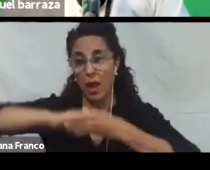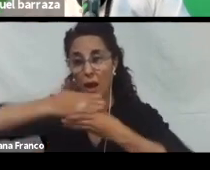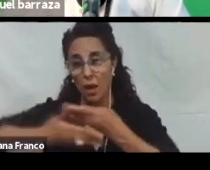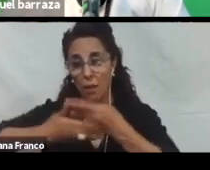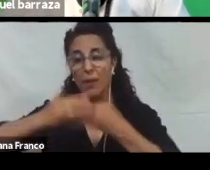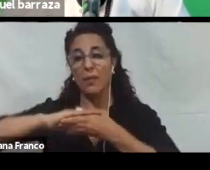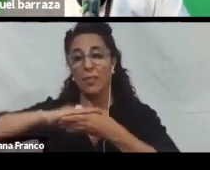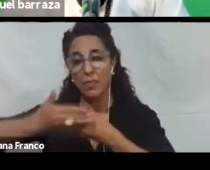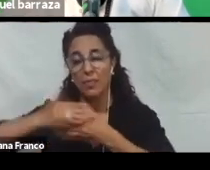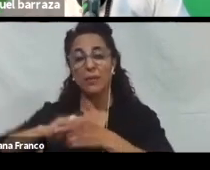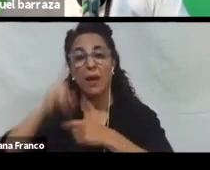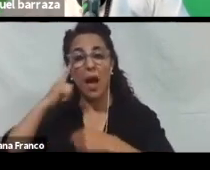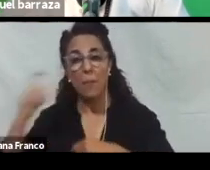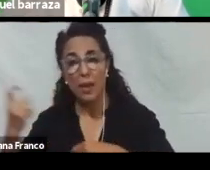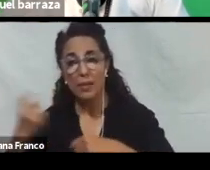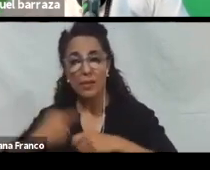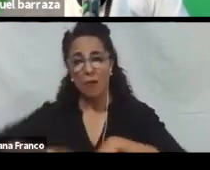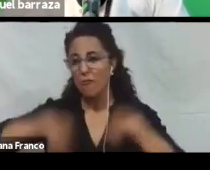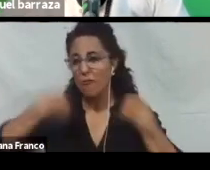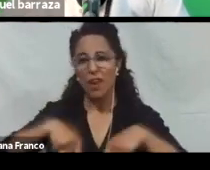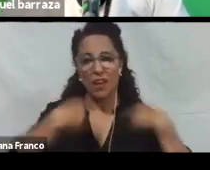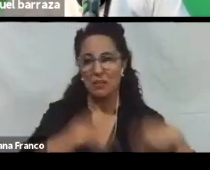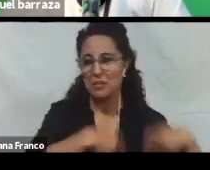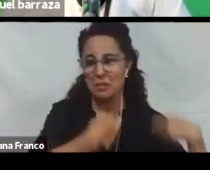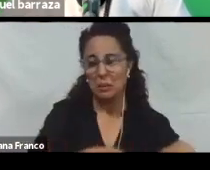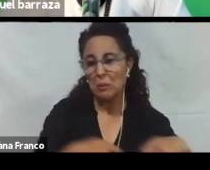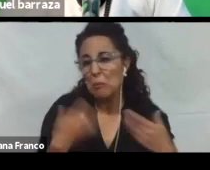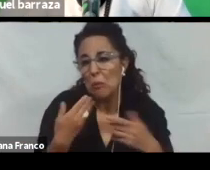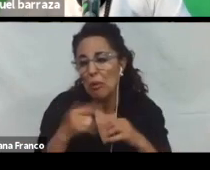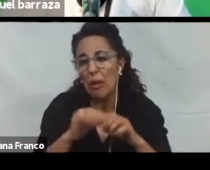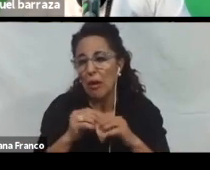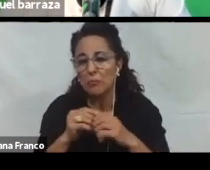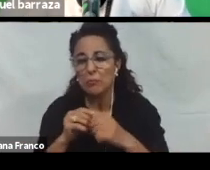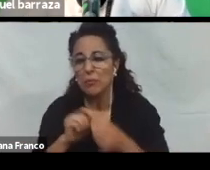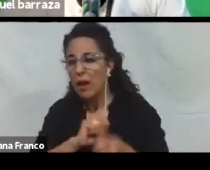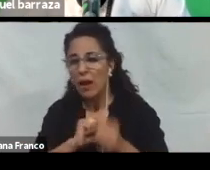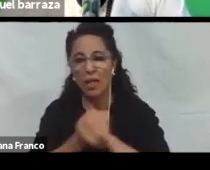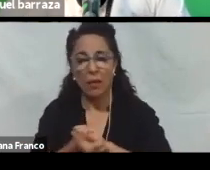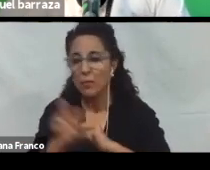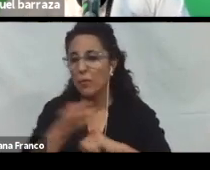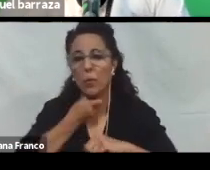Es un aprendizaje flexible. Vos podés configurar. Para que tu curso. Sea como. Vos lo necesites.